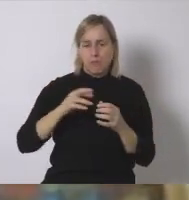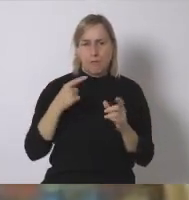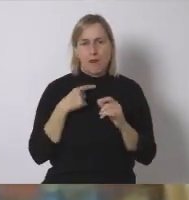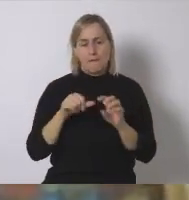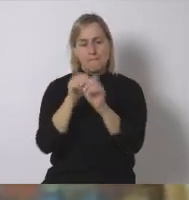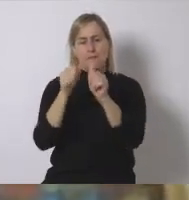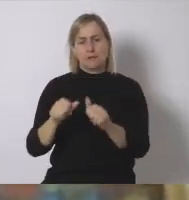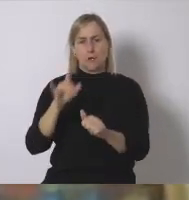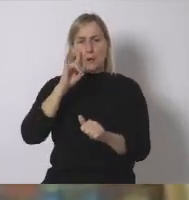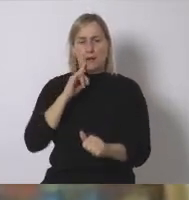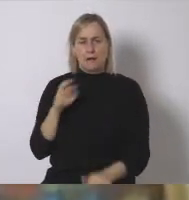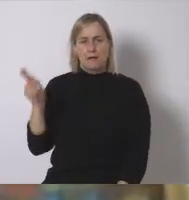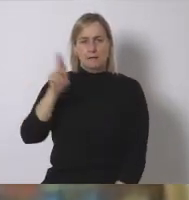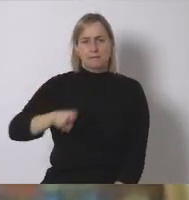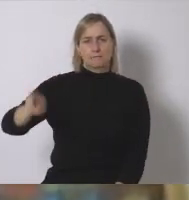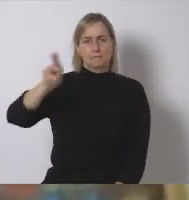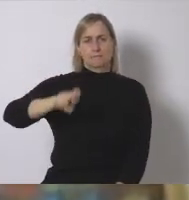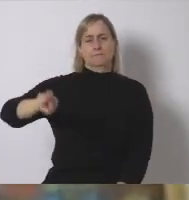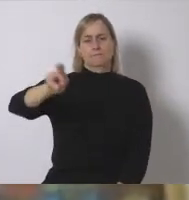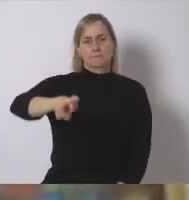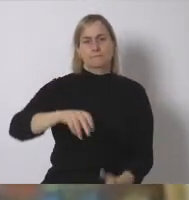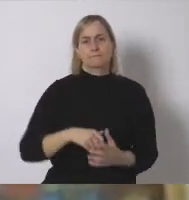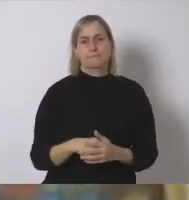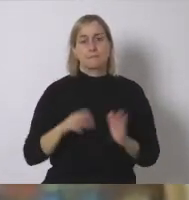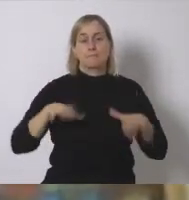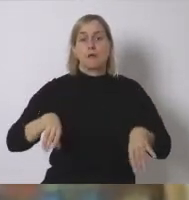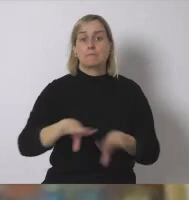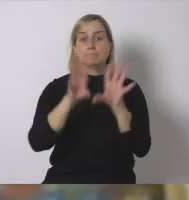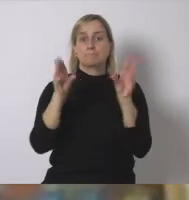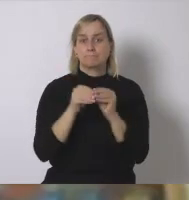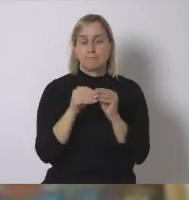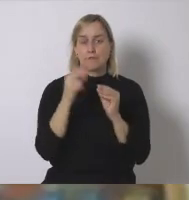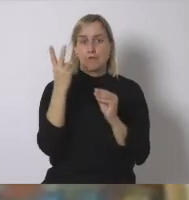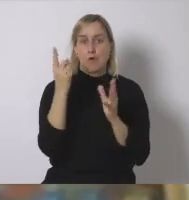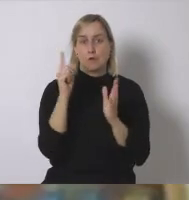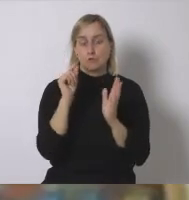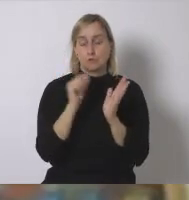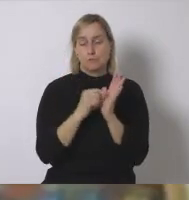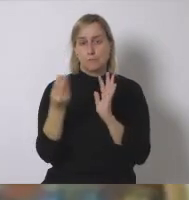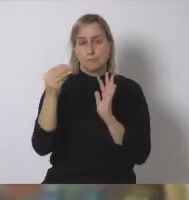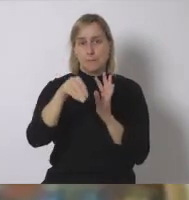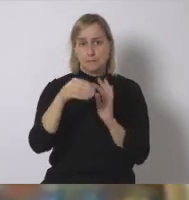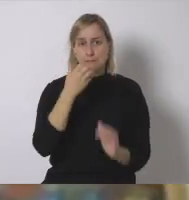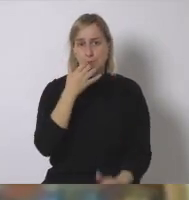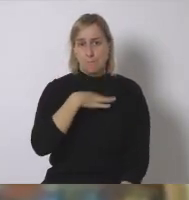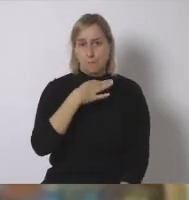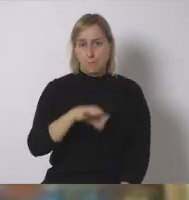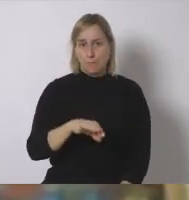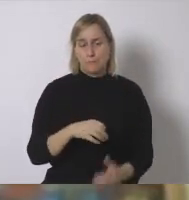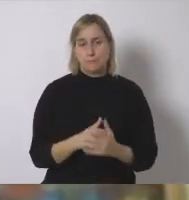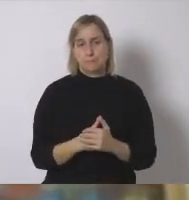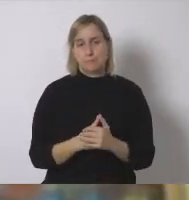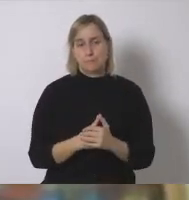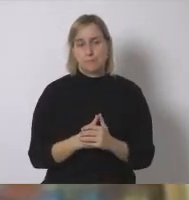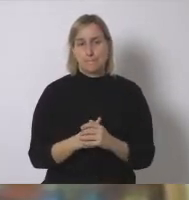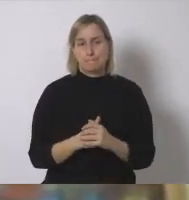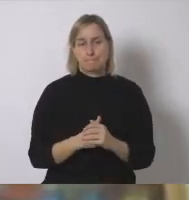para concluir dos minutos más si es posible yo quería ponerme